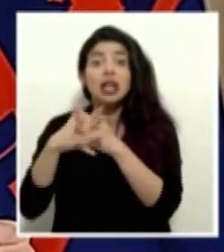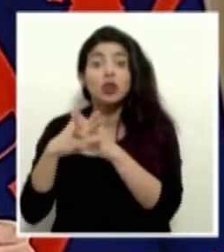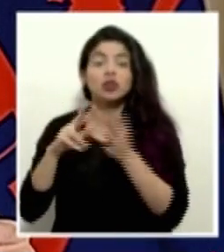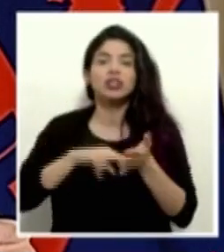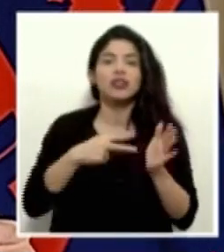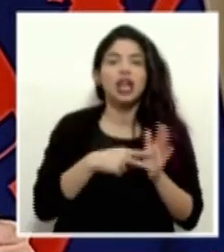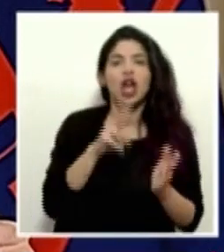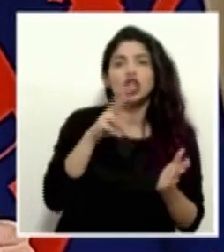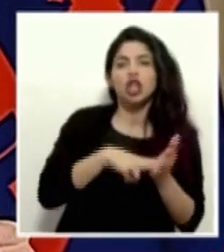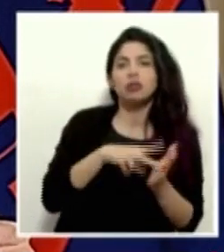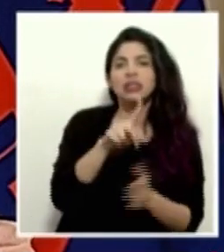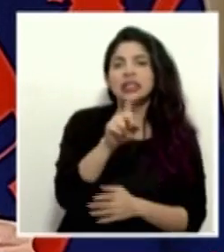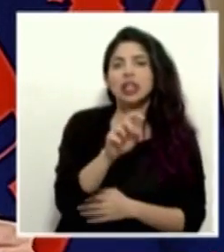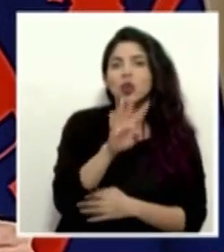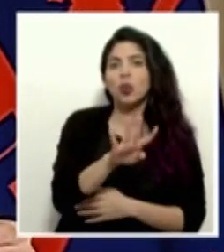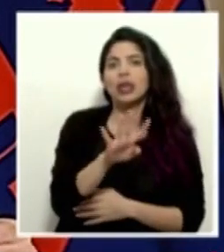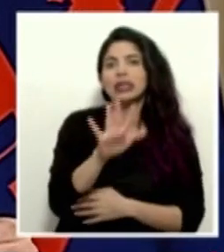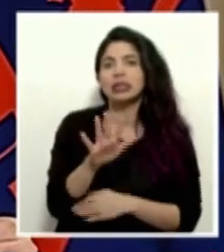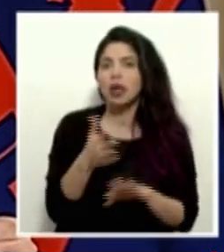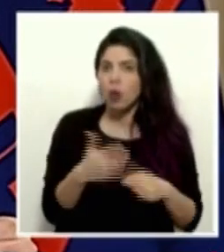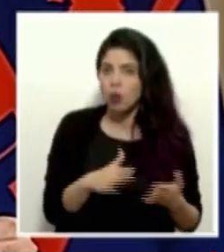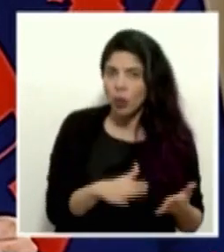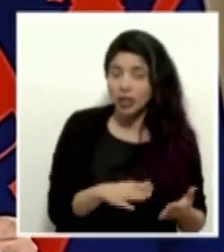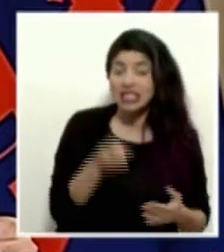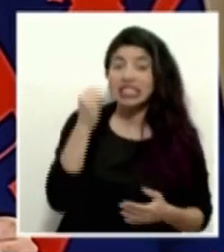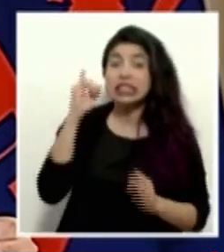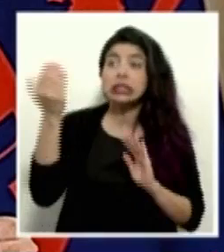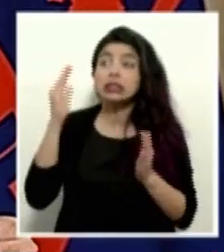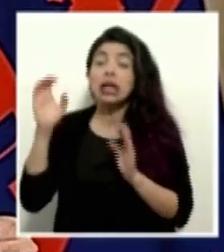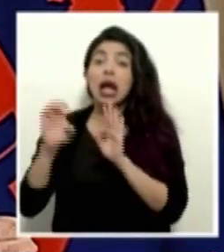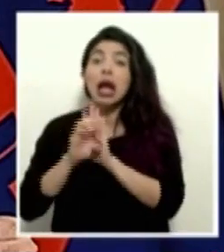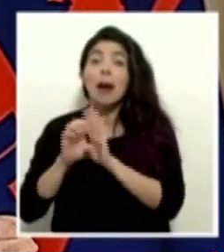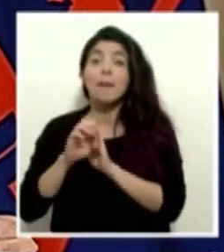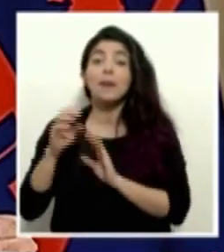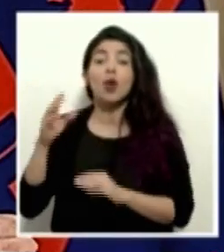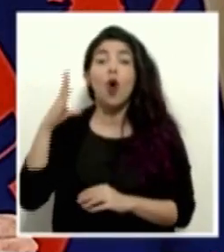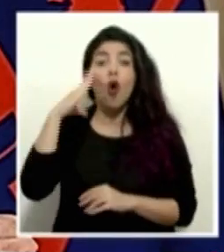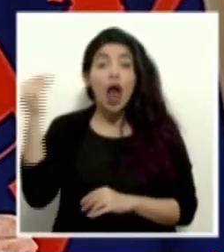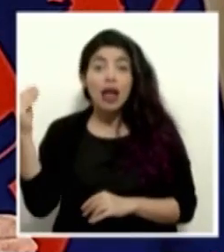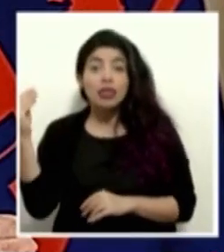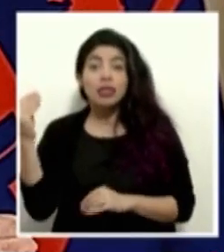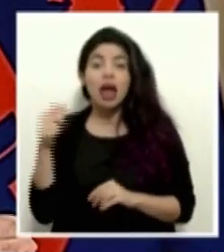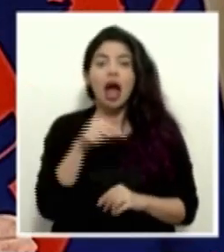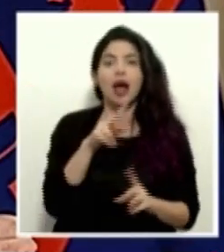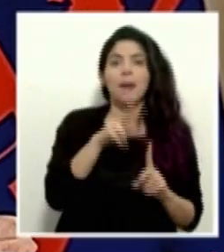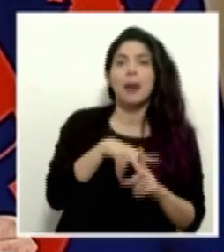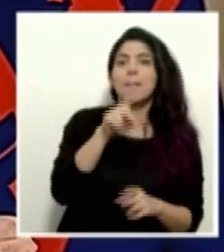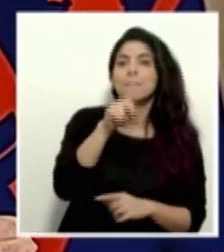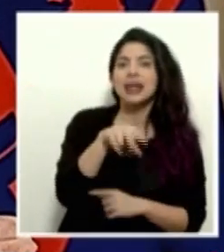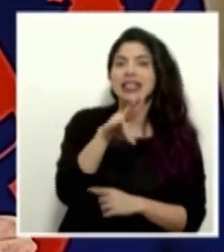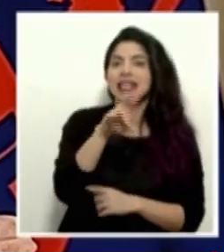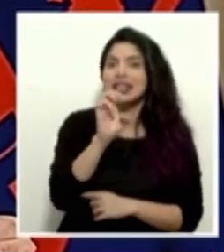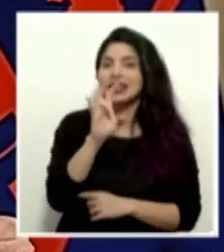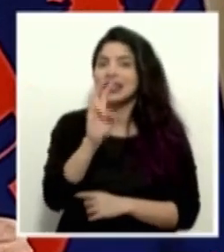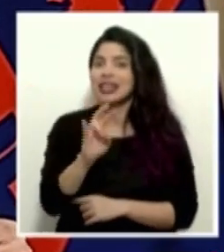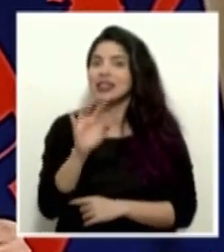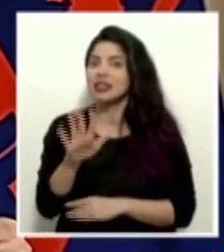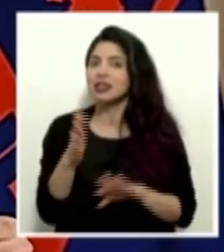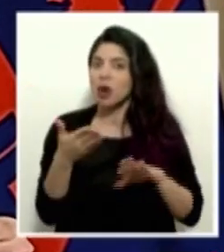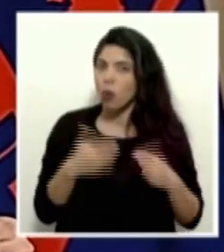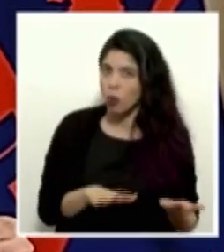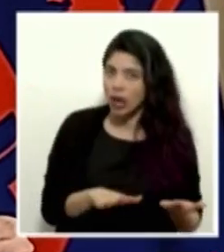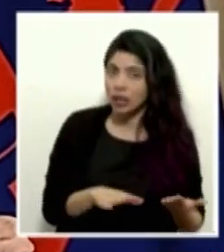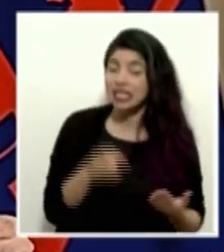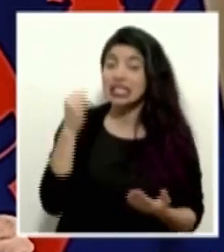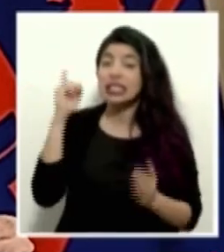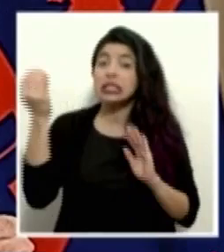tendríamos 2.145. Si tuviéramos la misma tasa que Holanda, tendríamos 1.775 muertos.